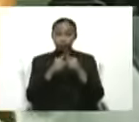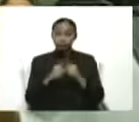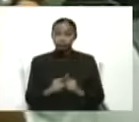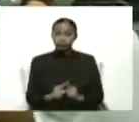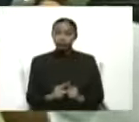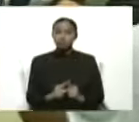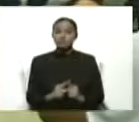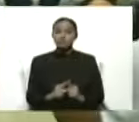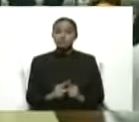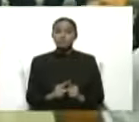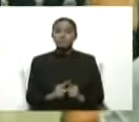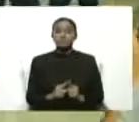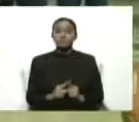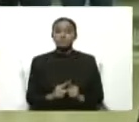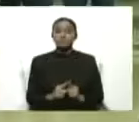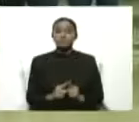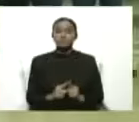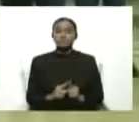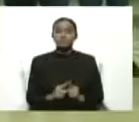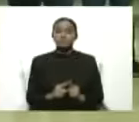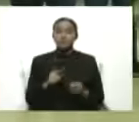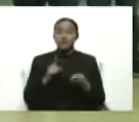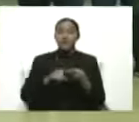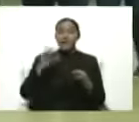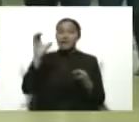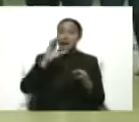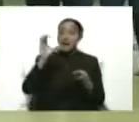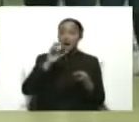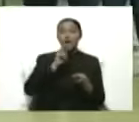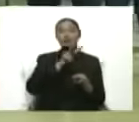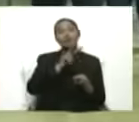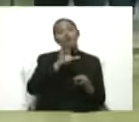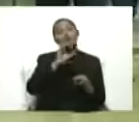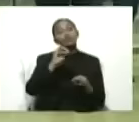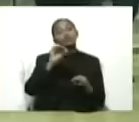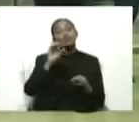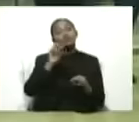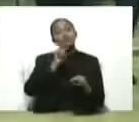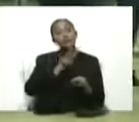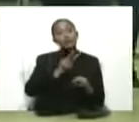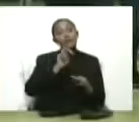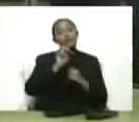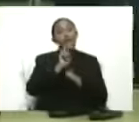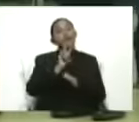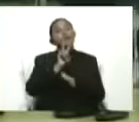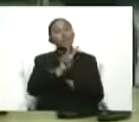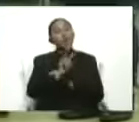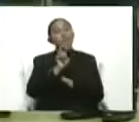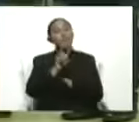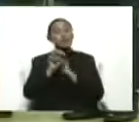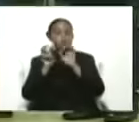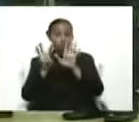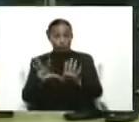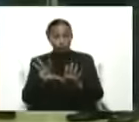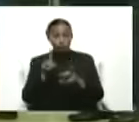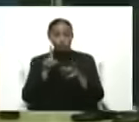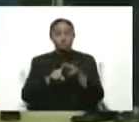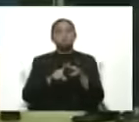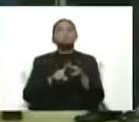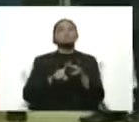nuevamente, en el, en el distrito capital tenemos 228, en el estado de Suatigui